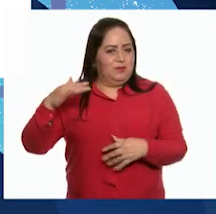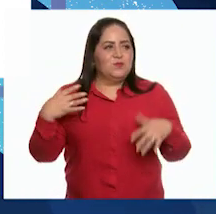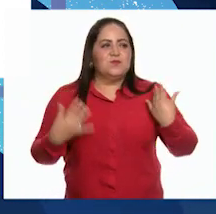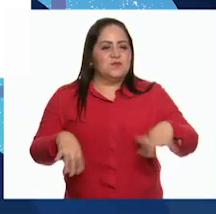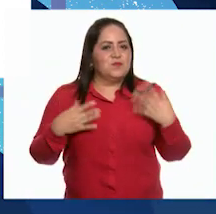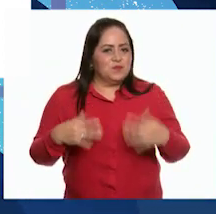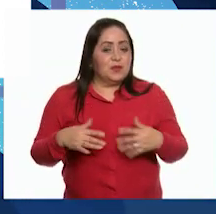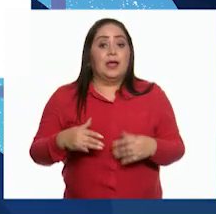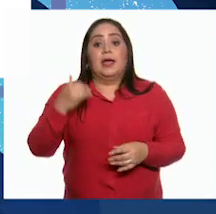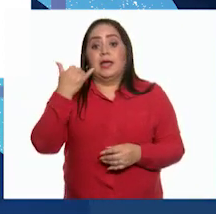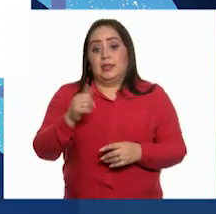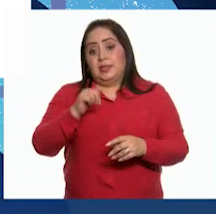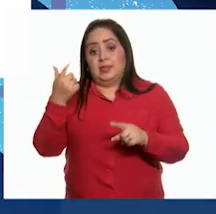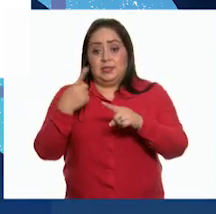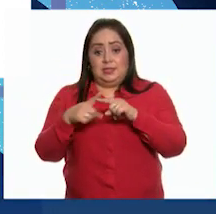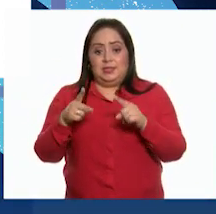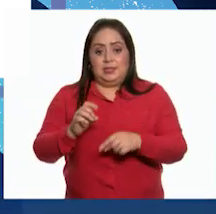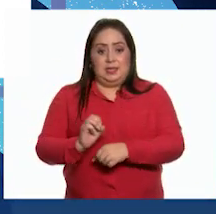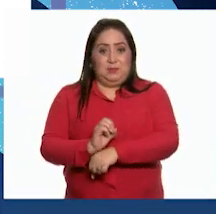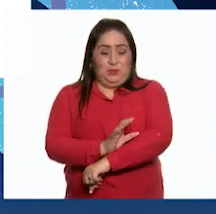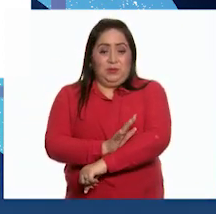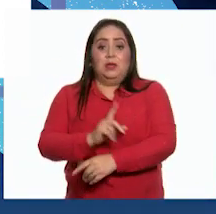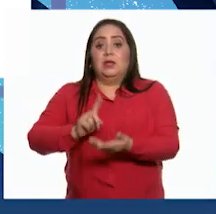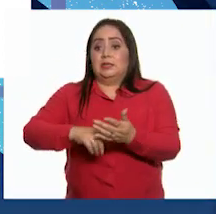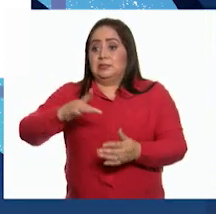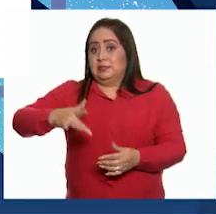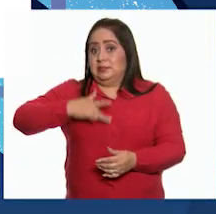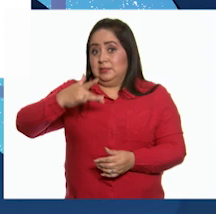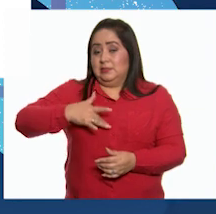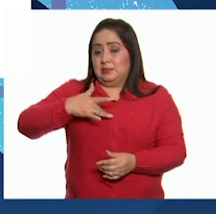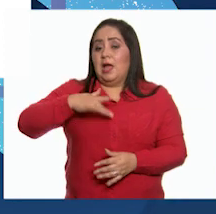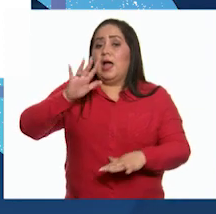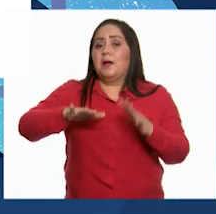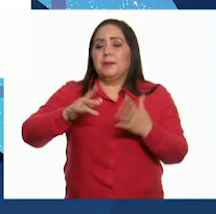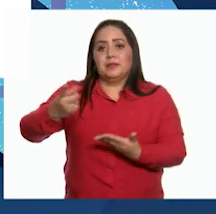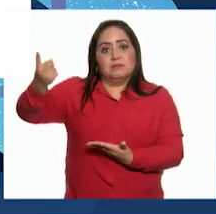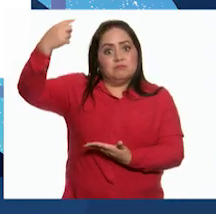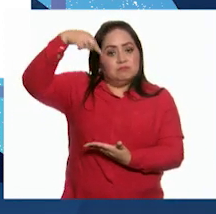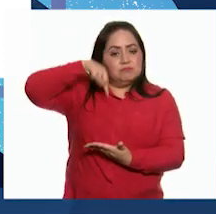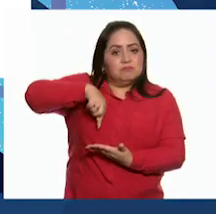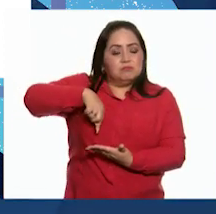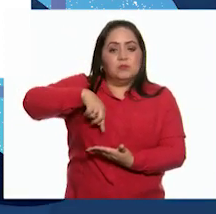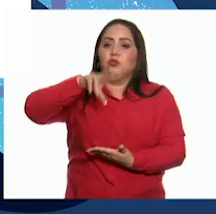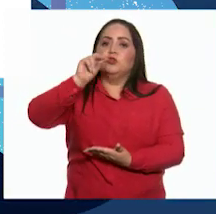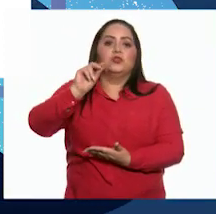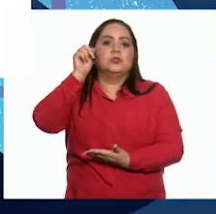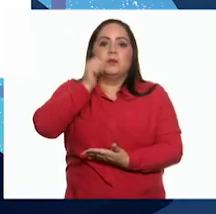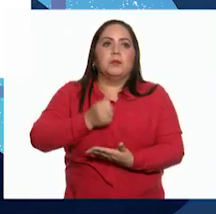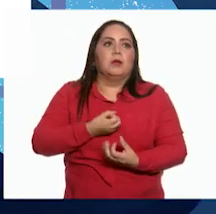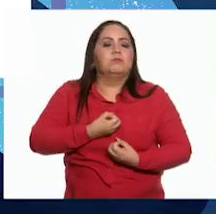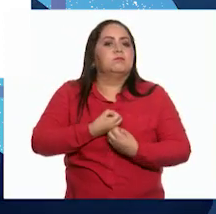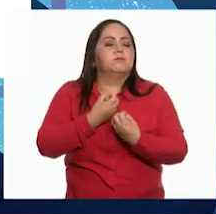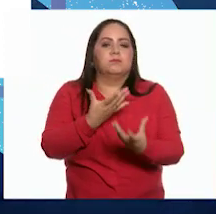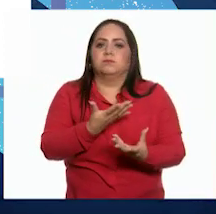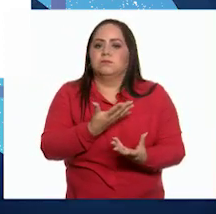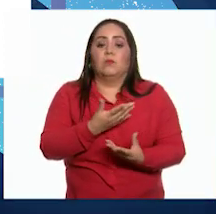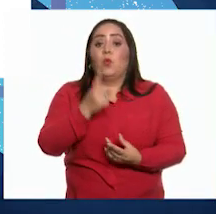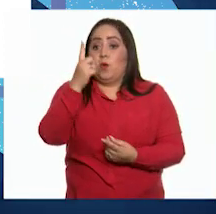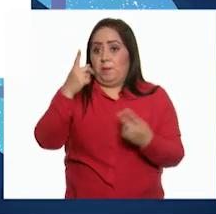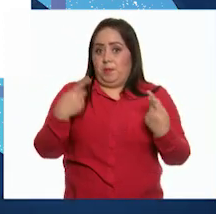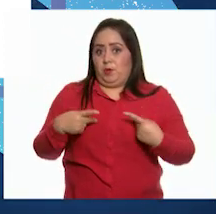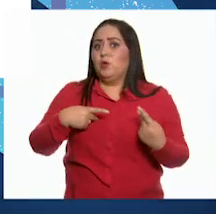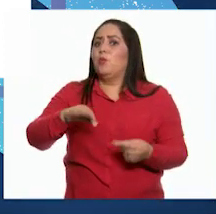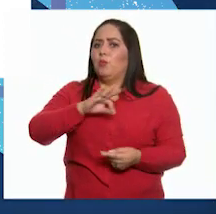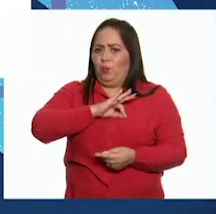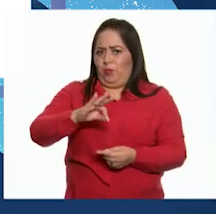a diferencia de las emociones Los sentimientos ocurren en nuestro interior Y no siempre se manifiestan Una persona